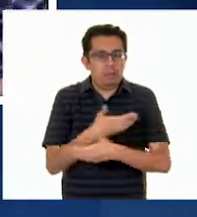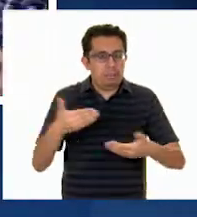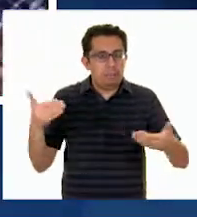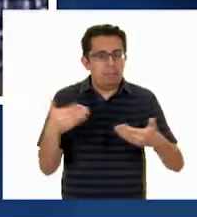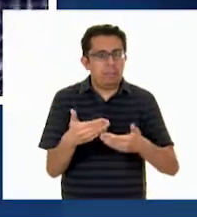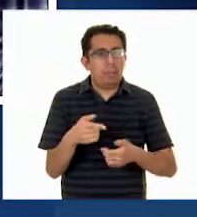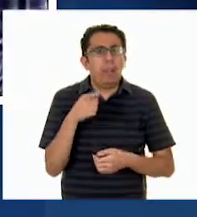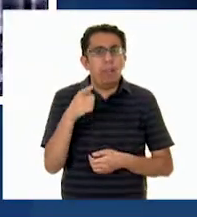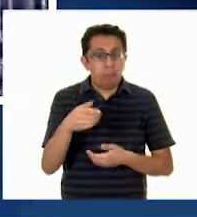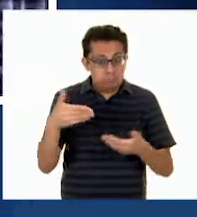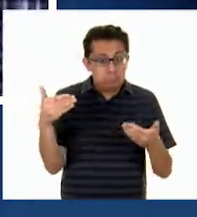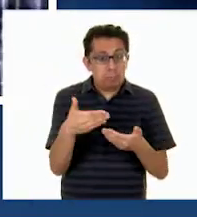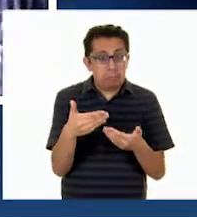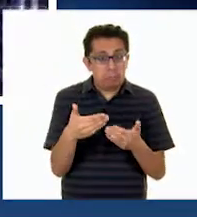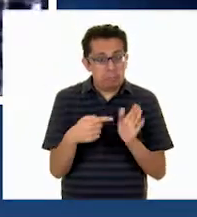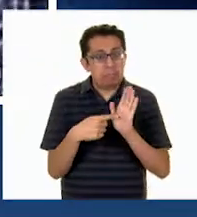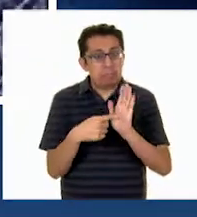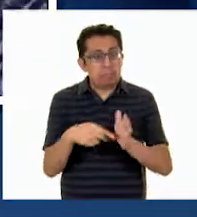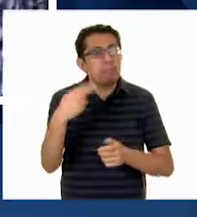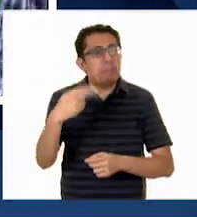¿Por qué no te presentas con los demás?